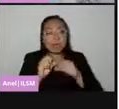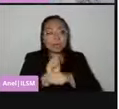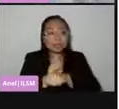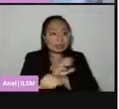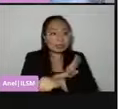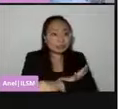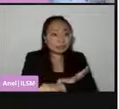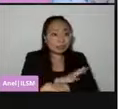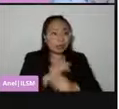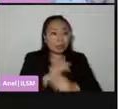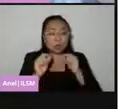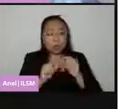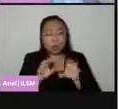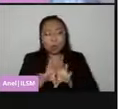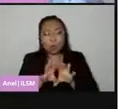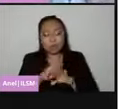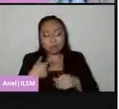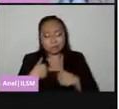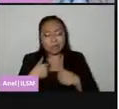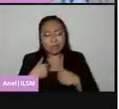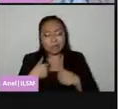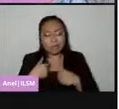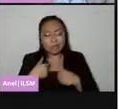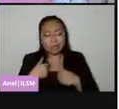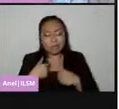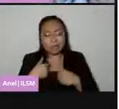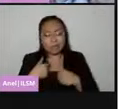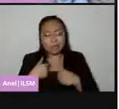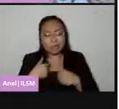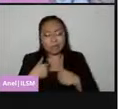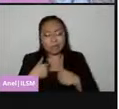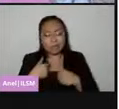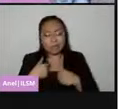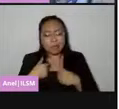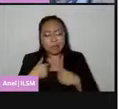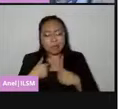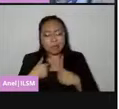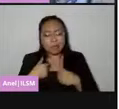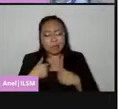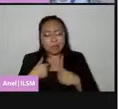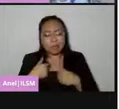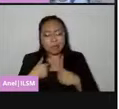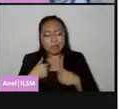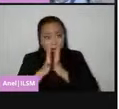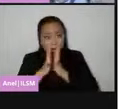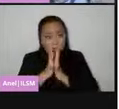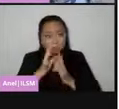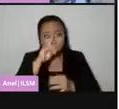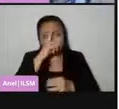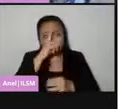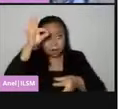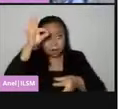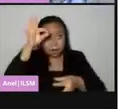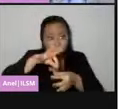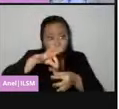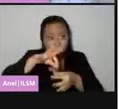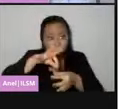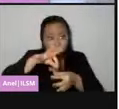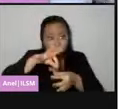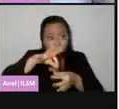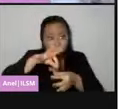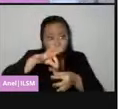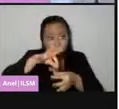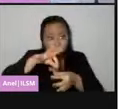sean conscientes de la importancia, la trascendencia de su participación como funcionarias y funcionarios de casilla.